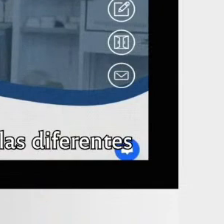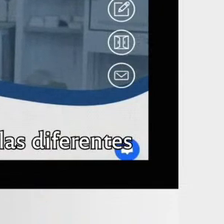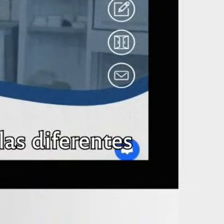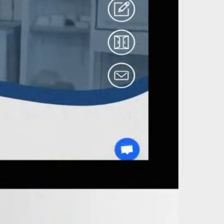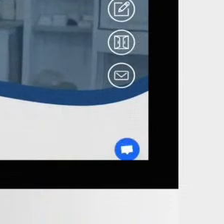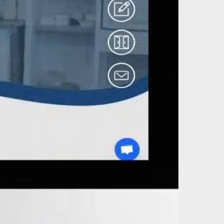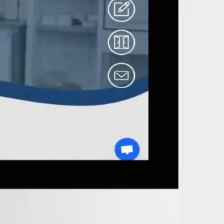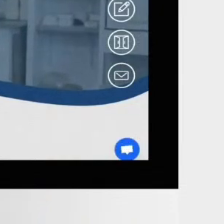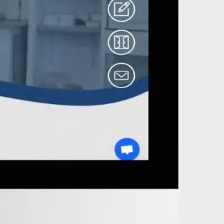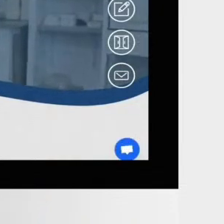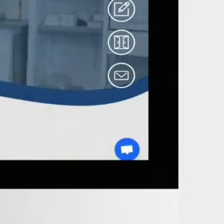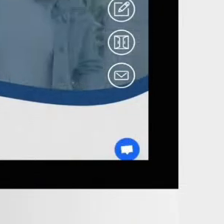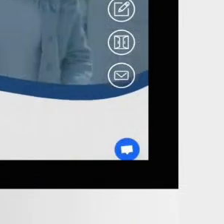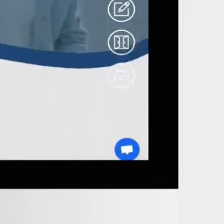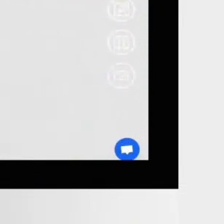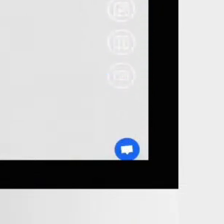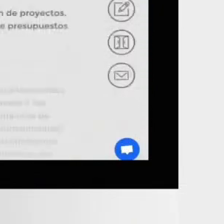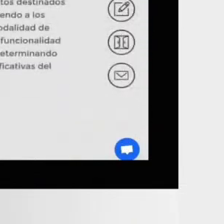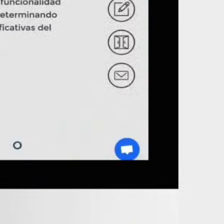que nosotros brindamos.